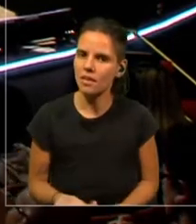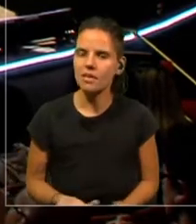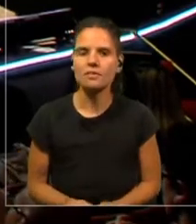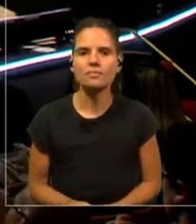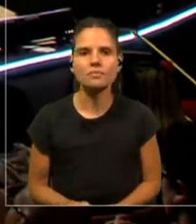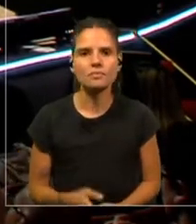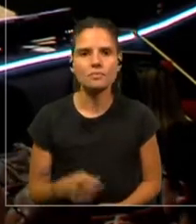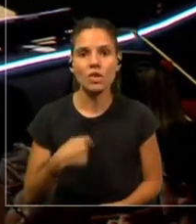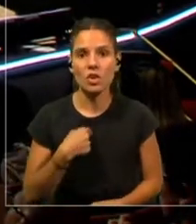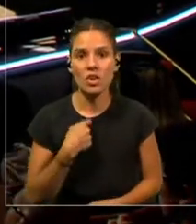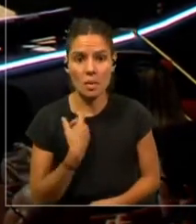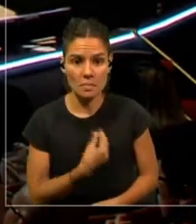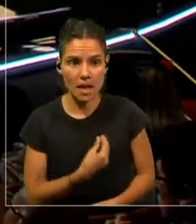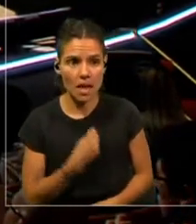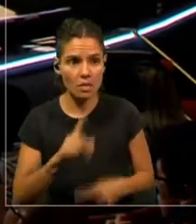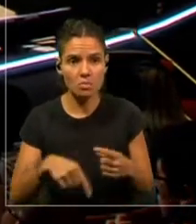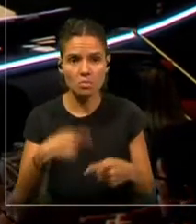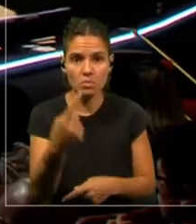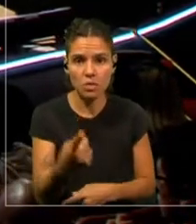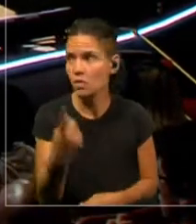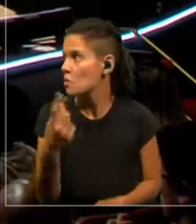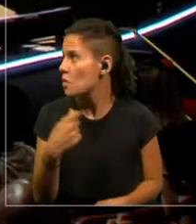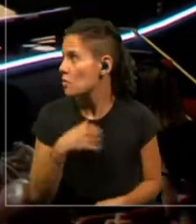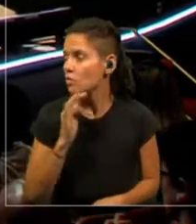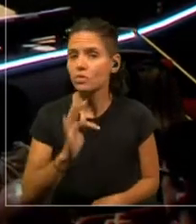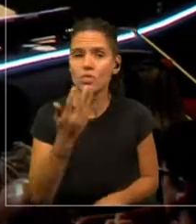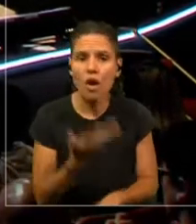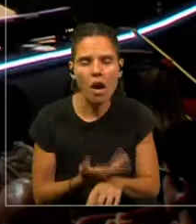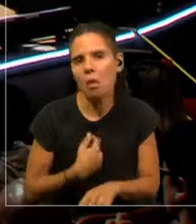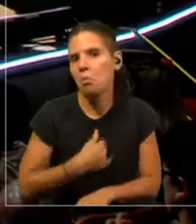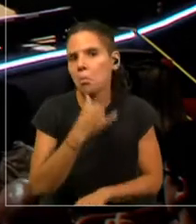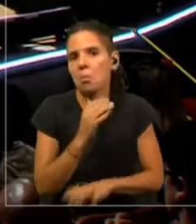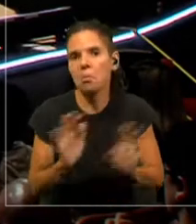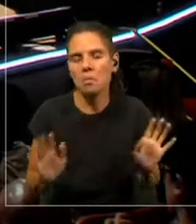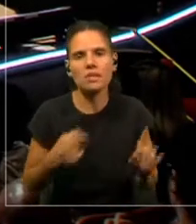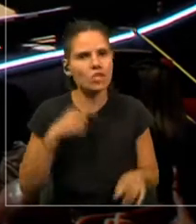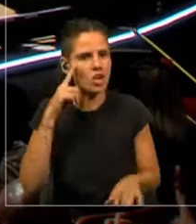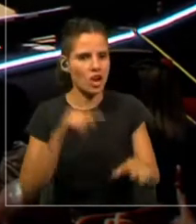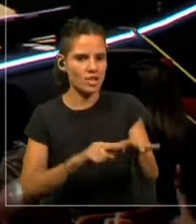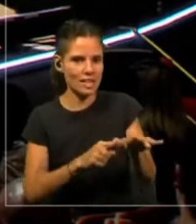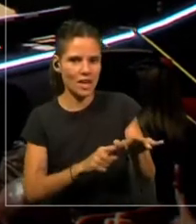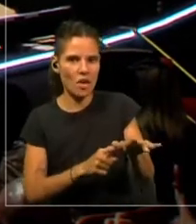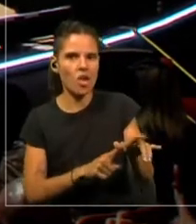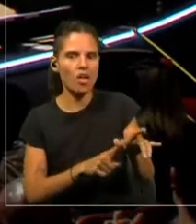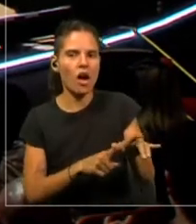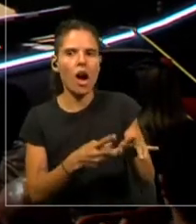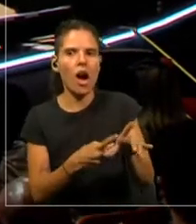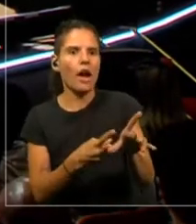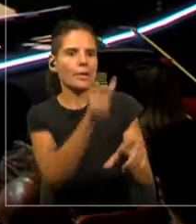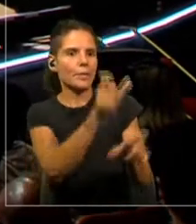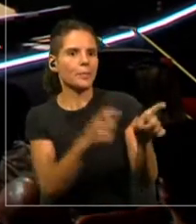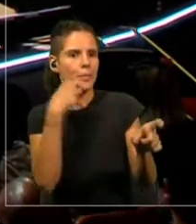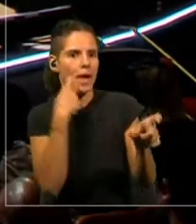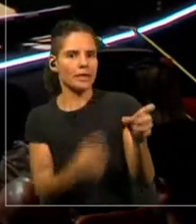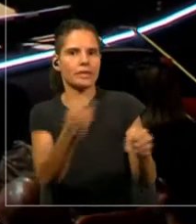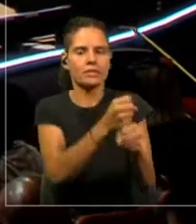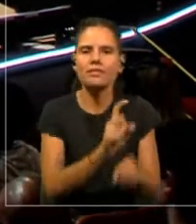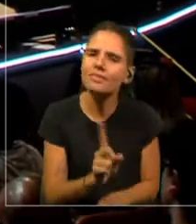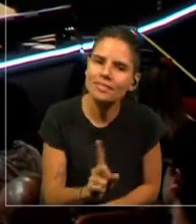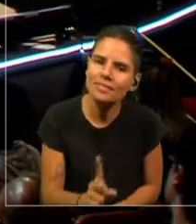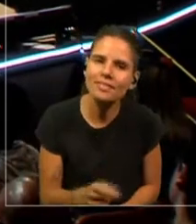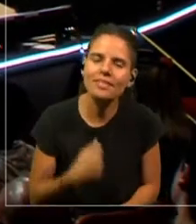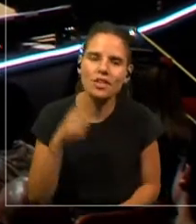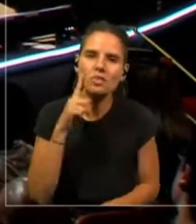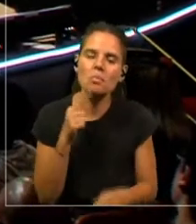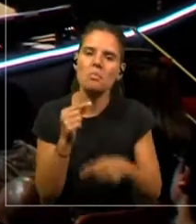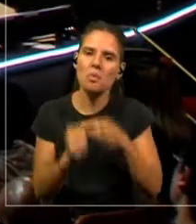miedo de lo que viene en el futuro, ni creo que la tecnología va a reemplazar a los humanos. Y nos hemos adaptado a la